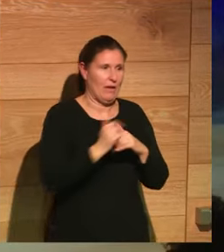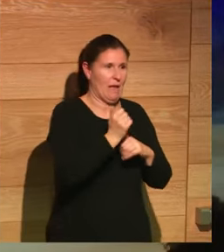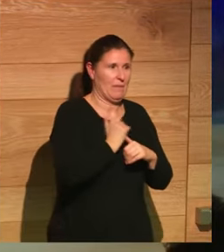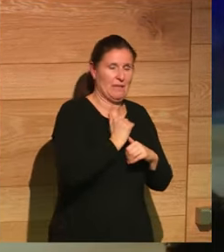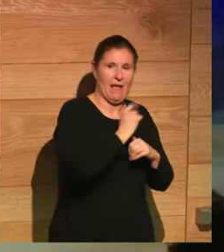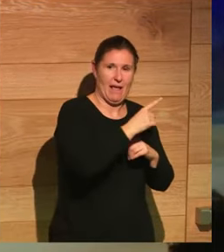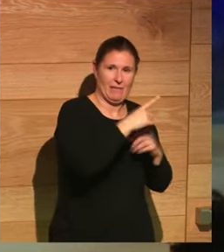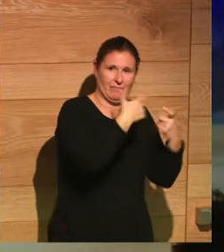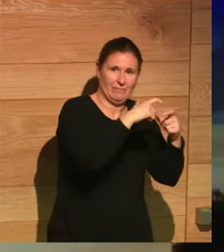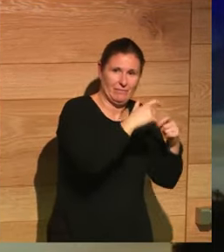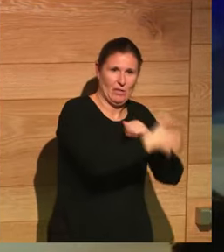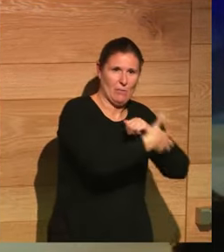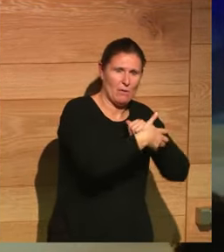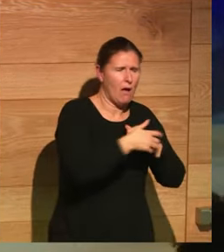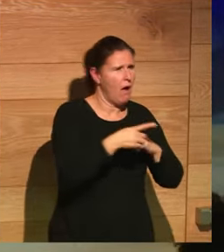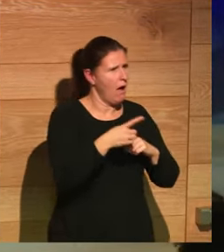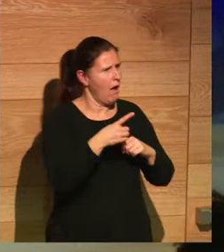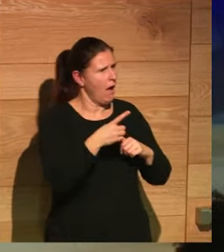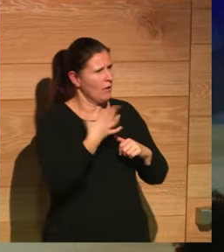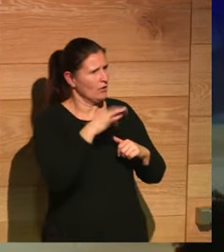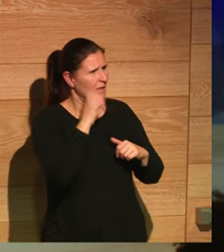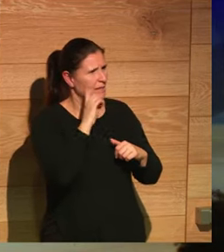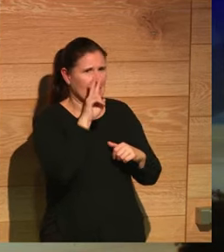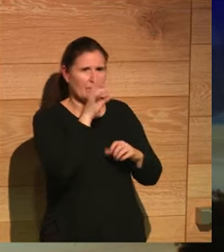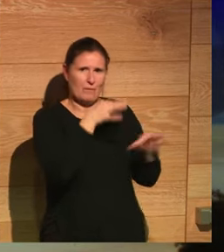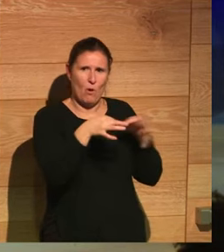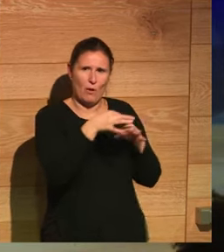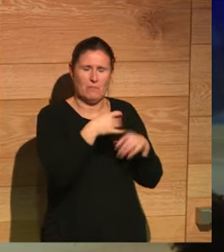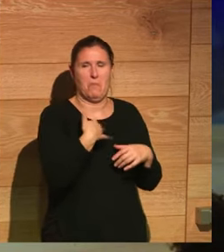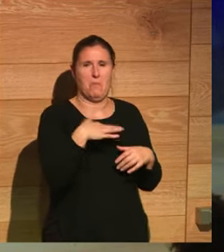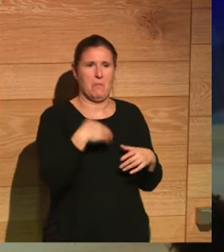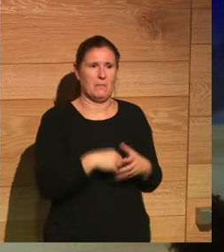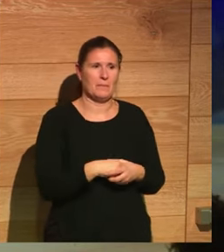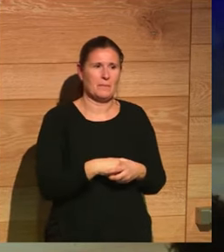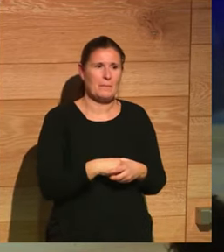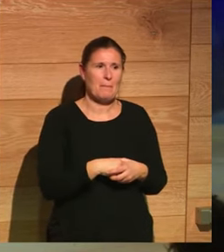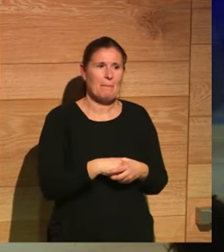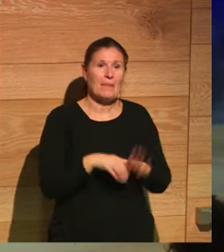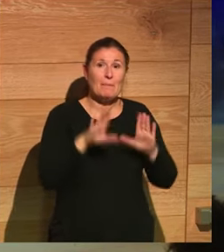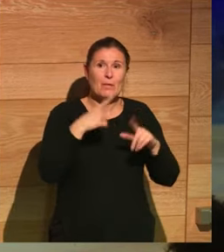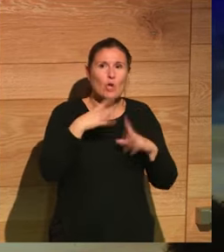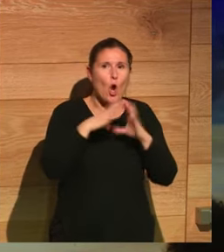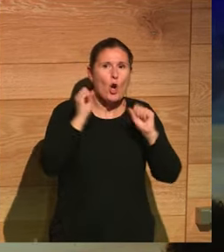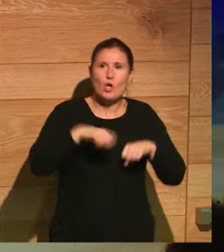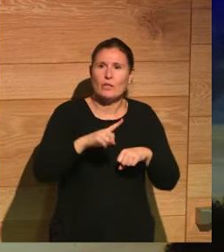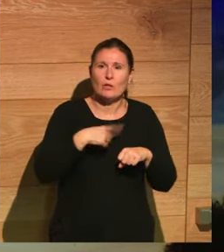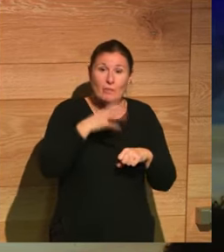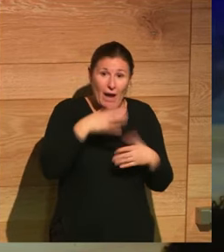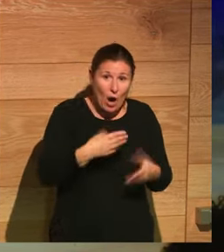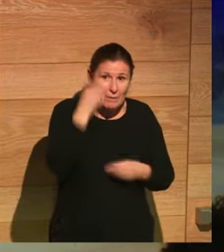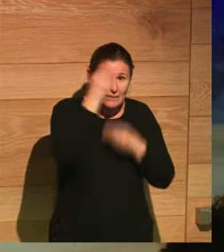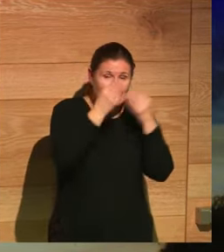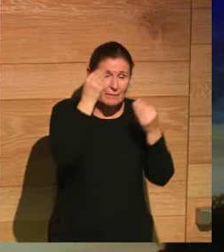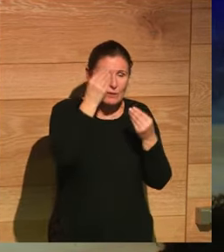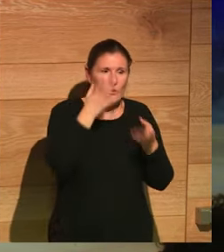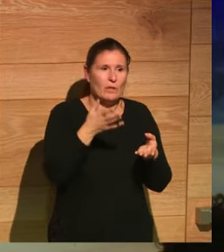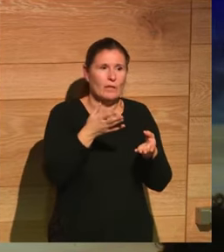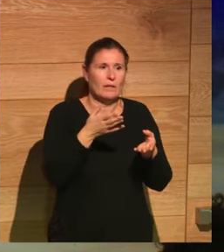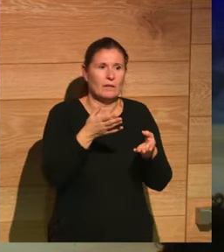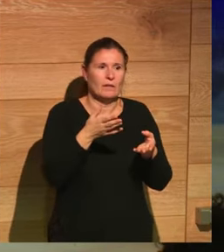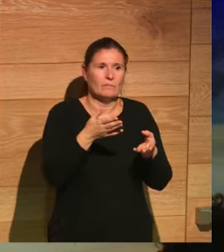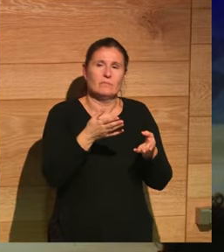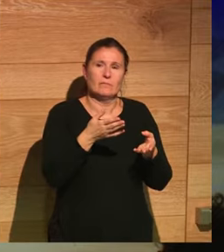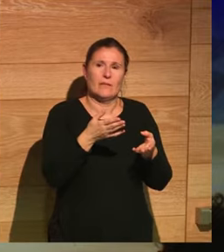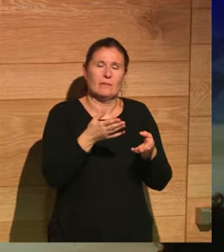me está dejando absolutamente fascinado. Yo es que no estoy nada de acuerdo con esto que pensamos ahora, de que somos